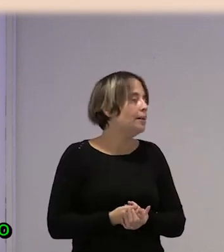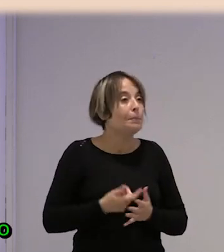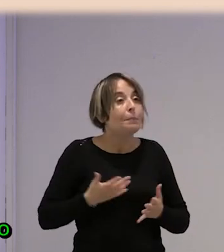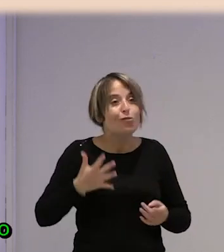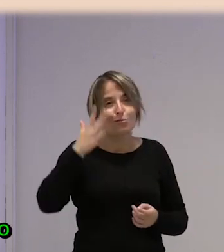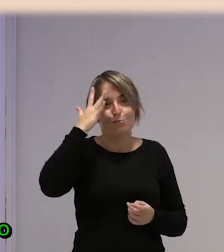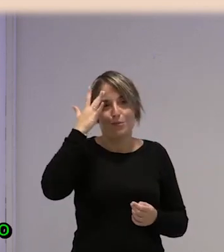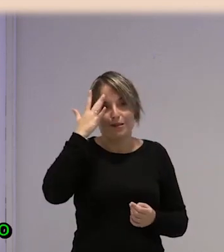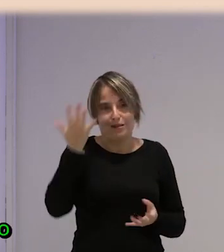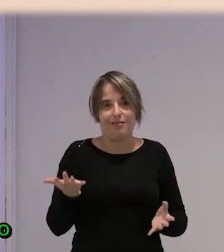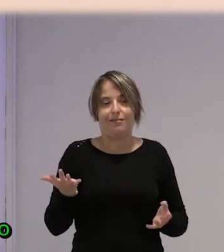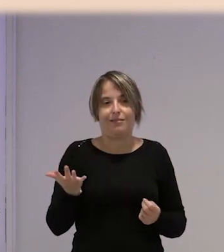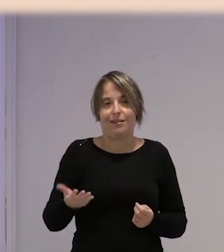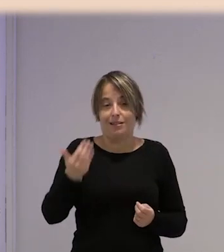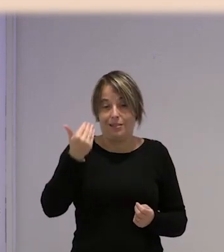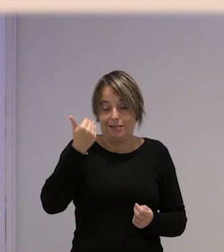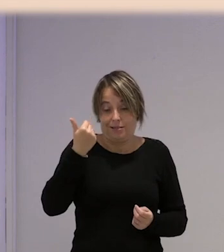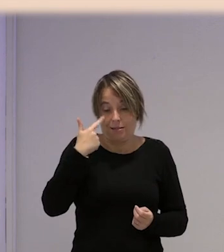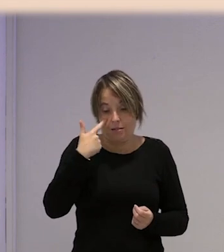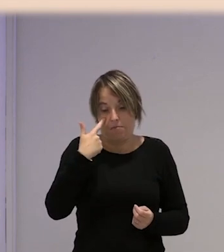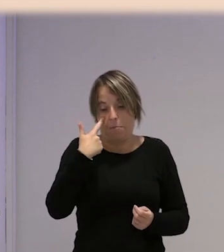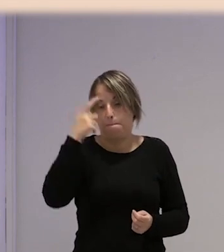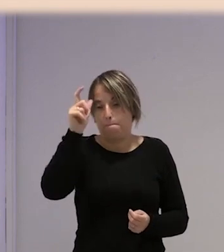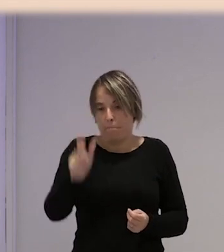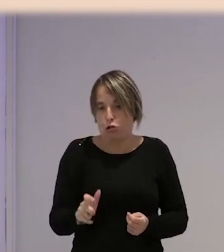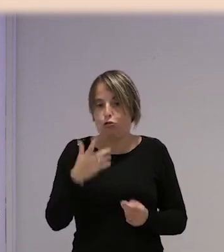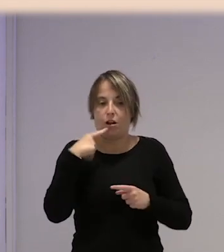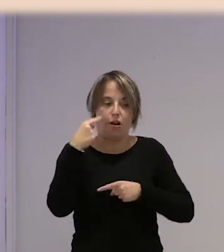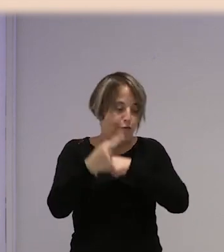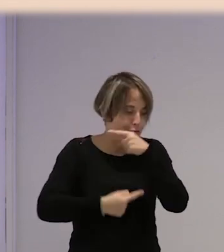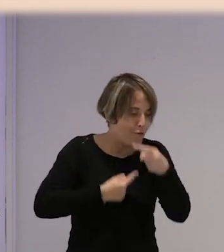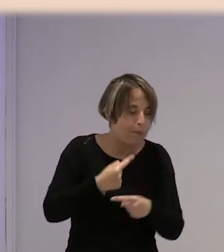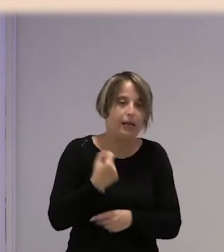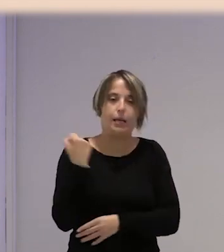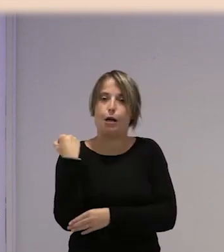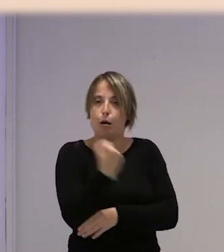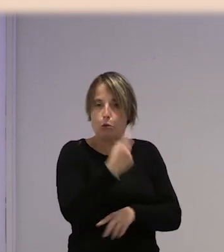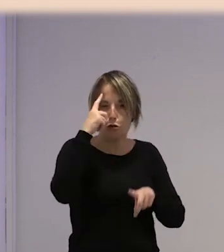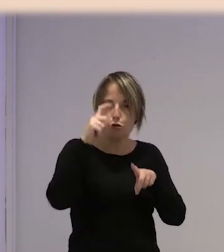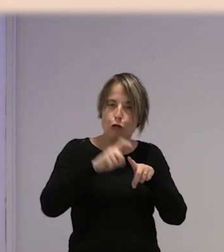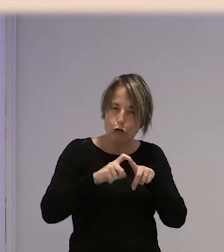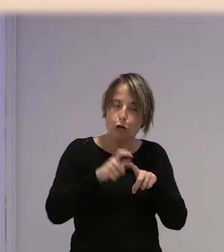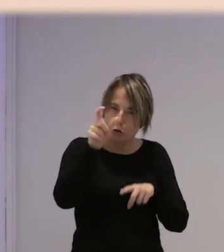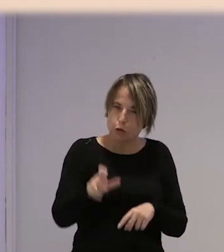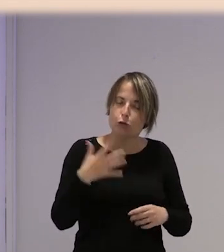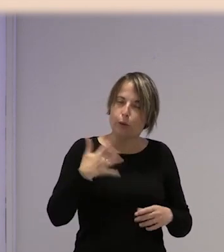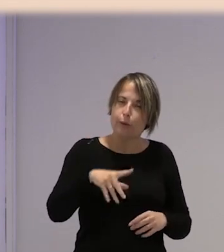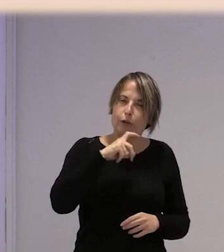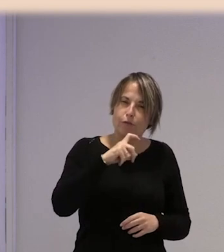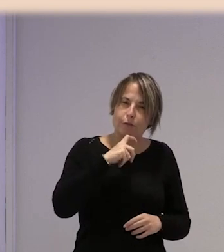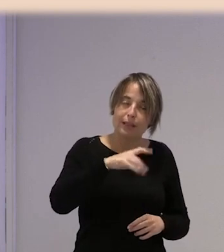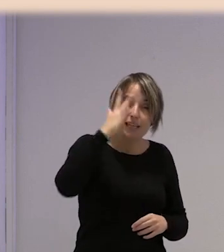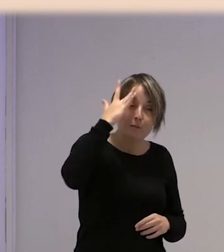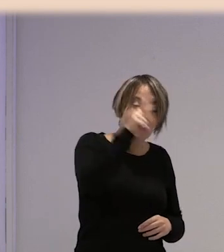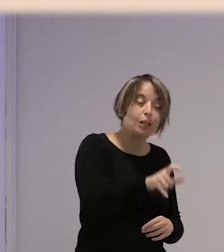imaginaros, Si ya de por sí es complicado para una persona que tiene su familia, que tiene apoyo psicológico y demás, que es lo que no